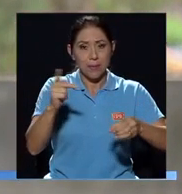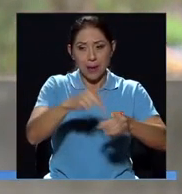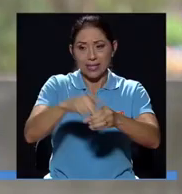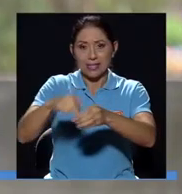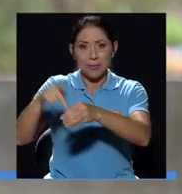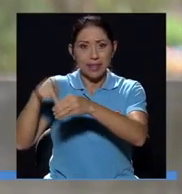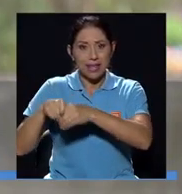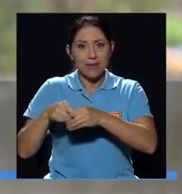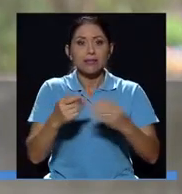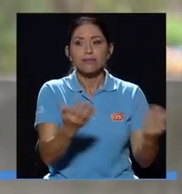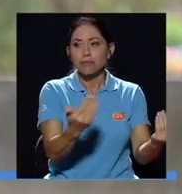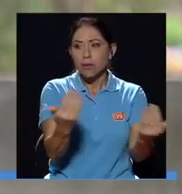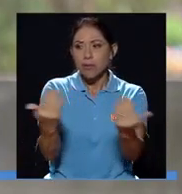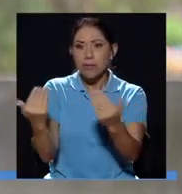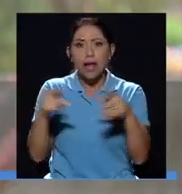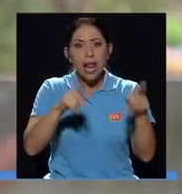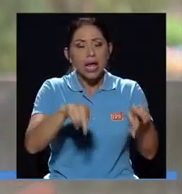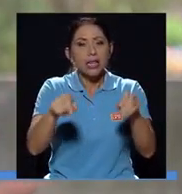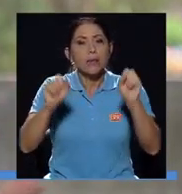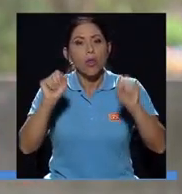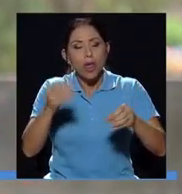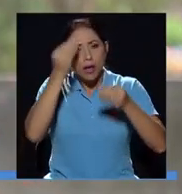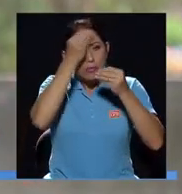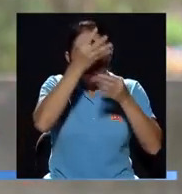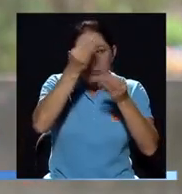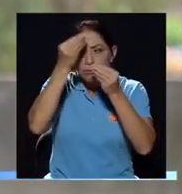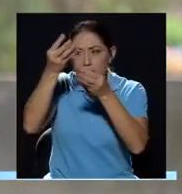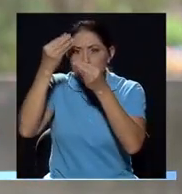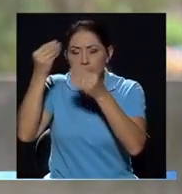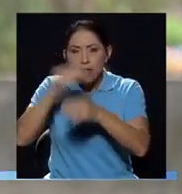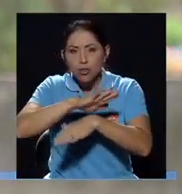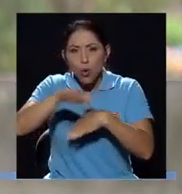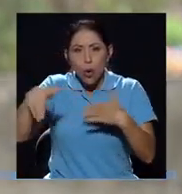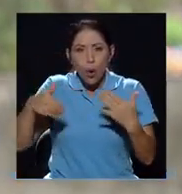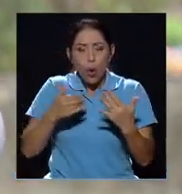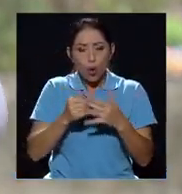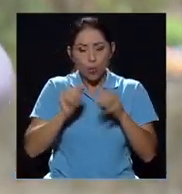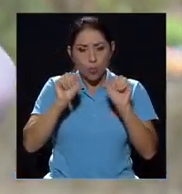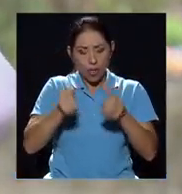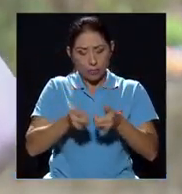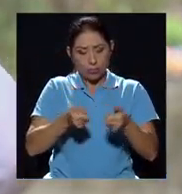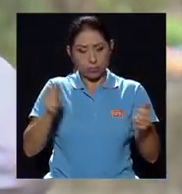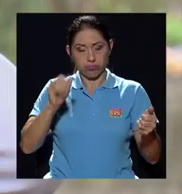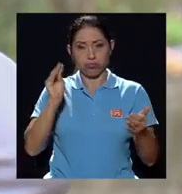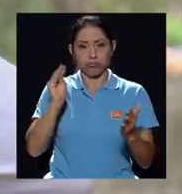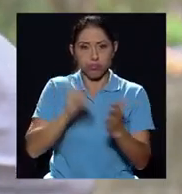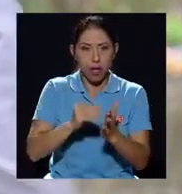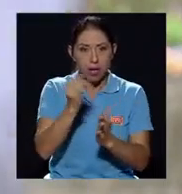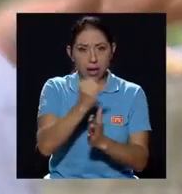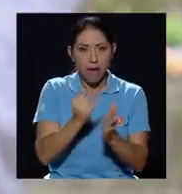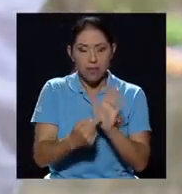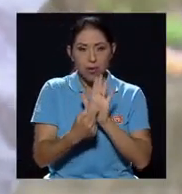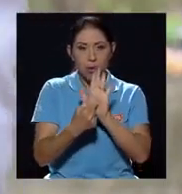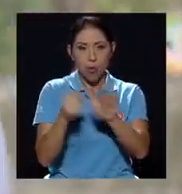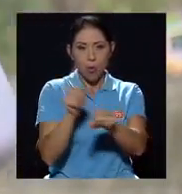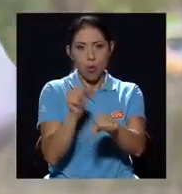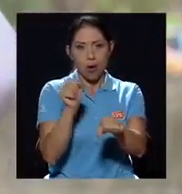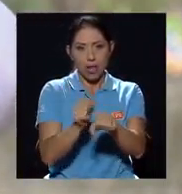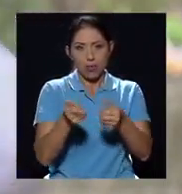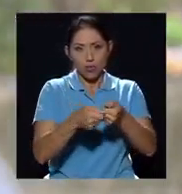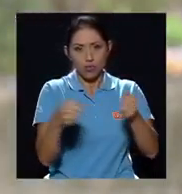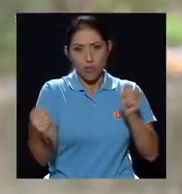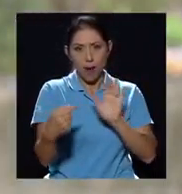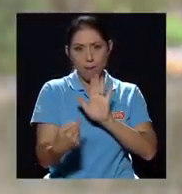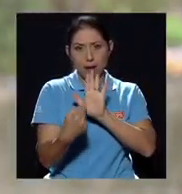que la gente podía como depositar todo lo que sabía en algo concreto y en algo gráfico, que en este caso es un mapa,